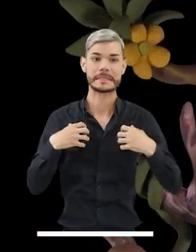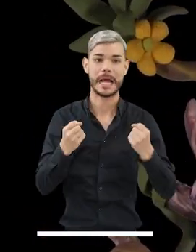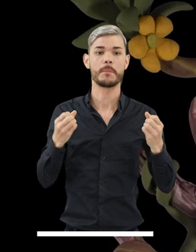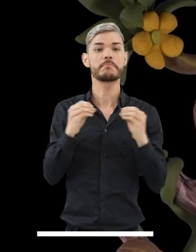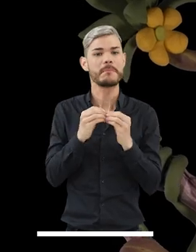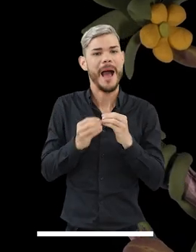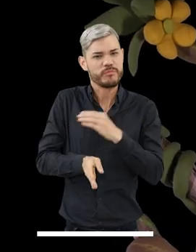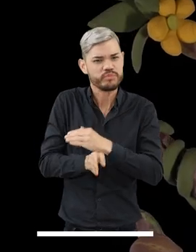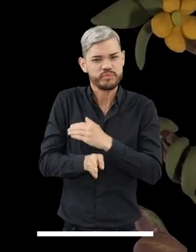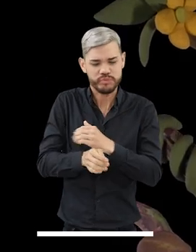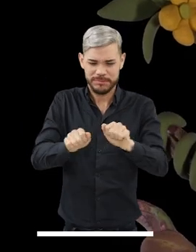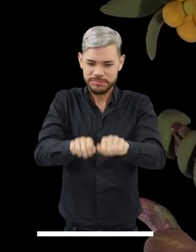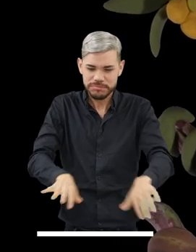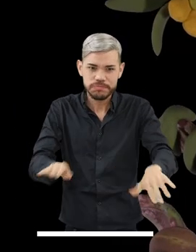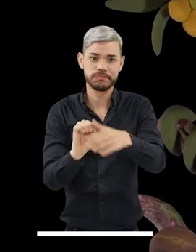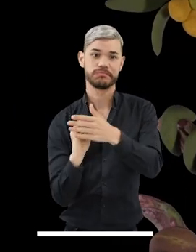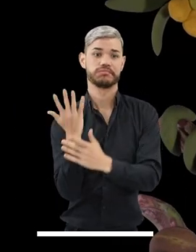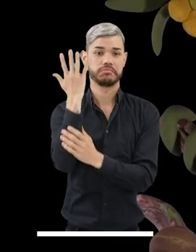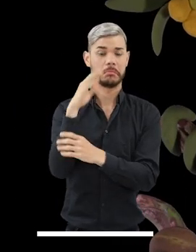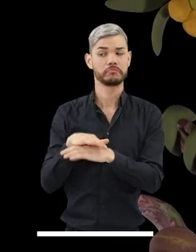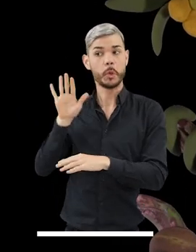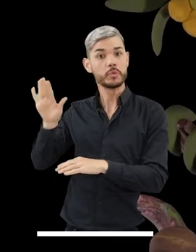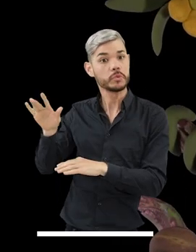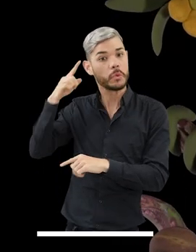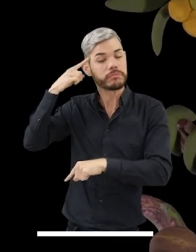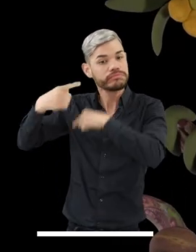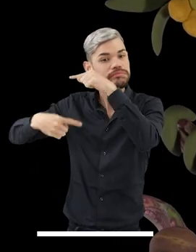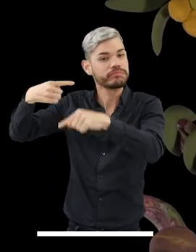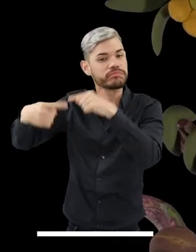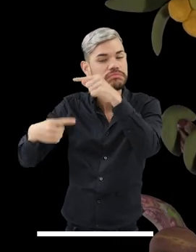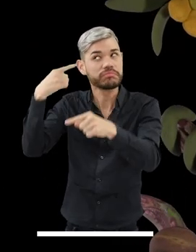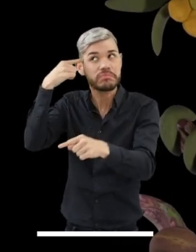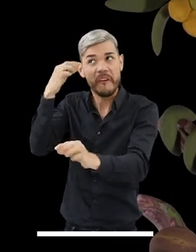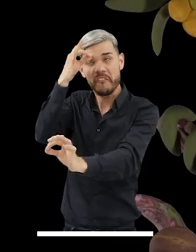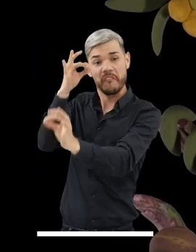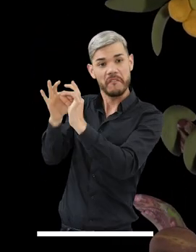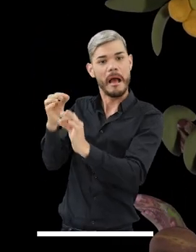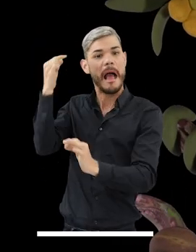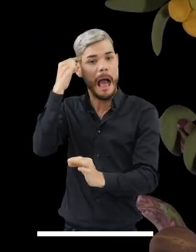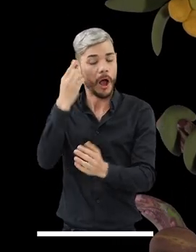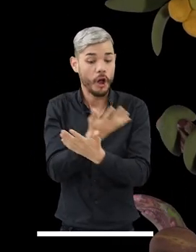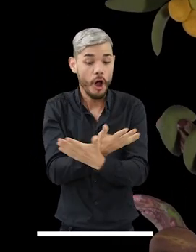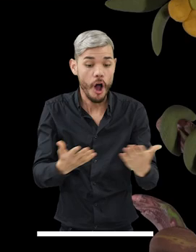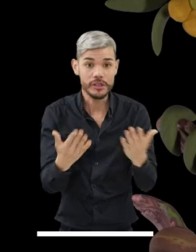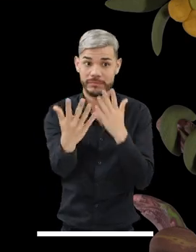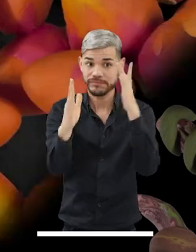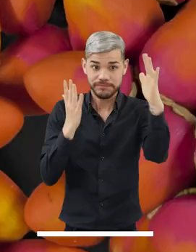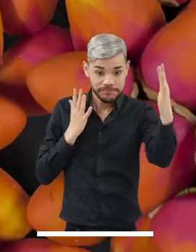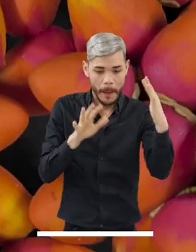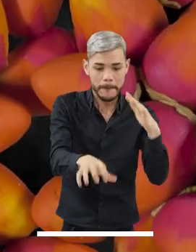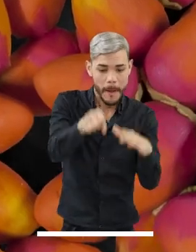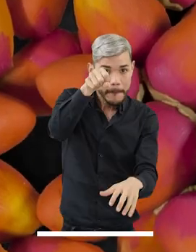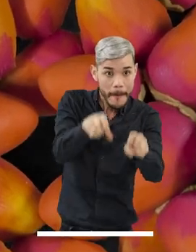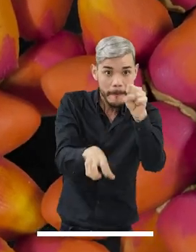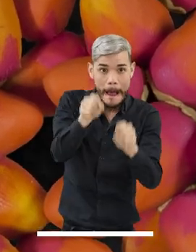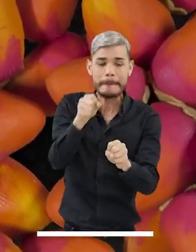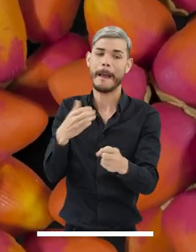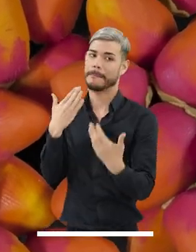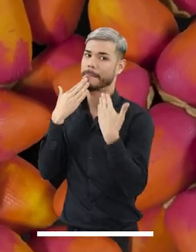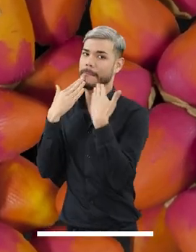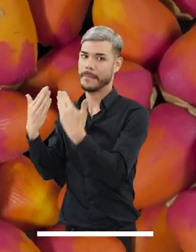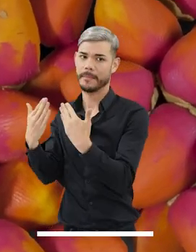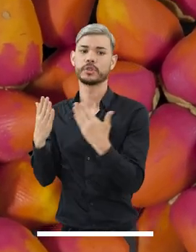siempre deben pedir permiso cuando toman algo de la selva, porque todos los seres tienen dueños espirituales. Cuando el